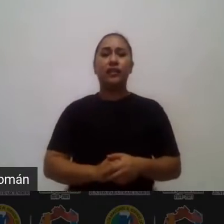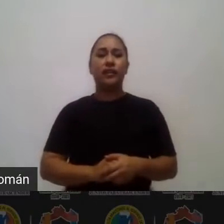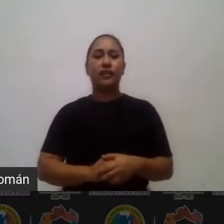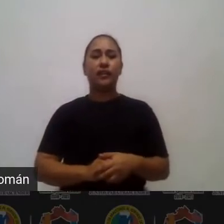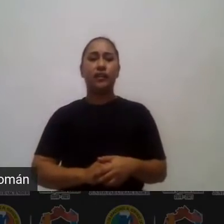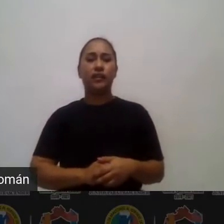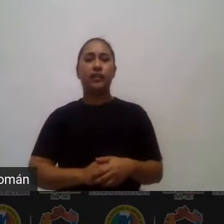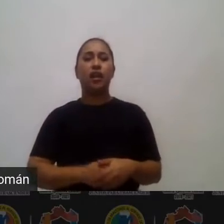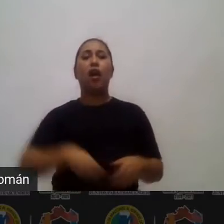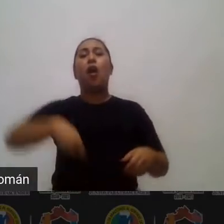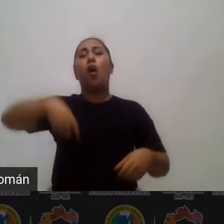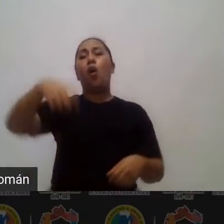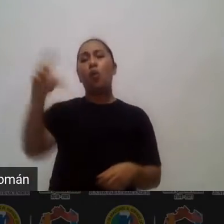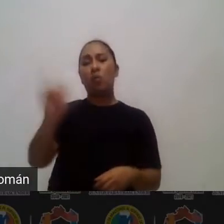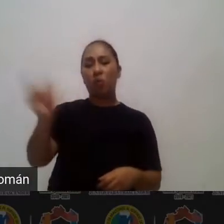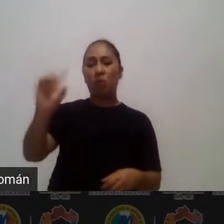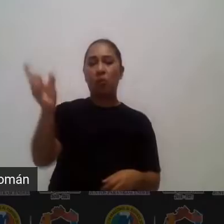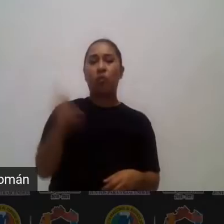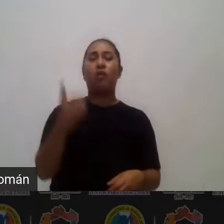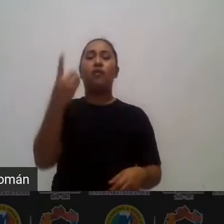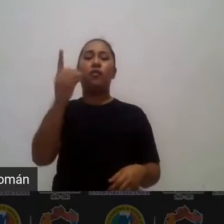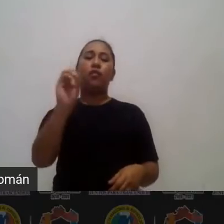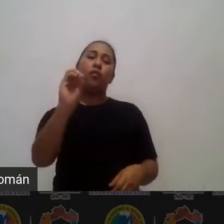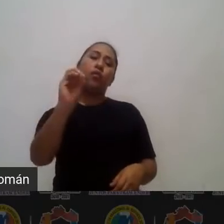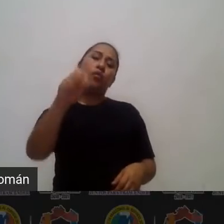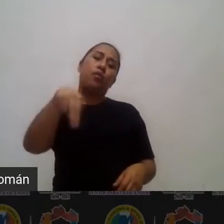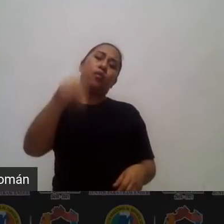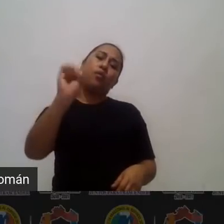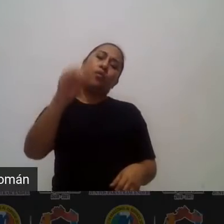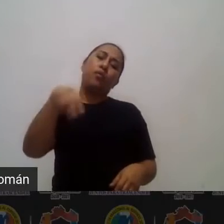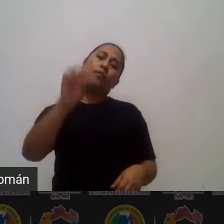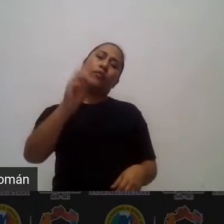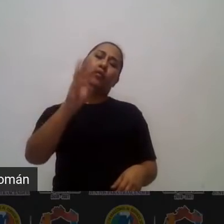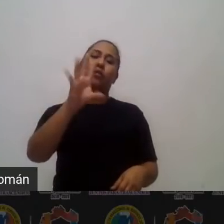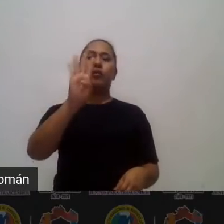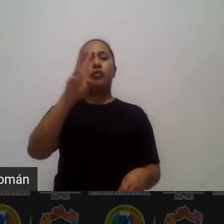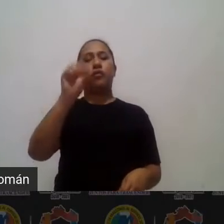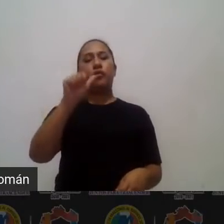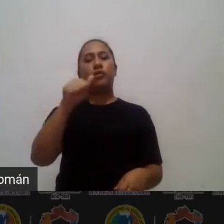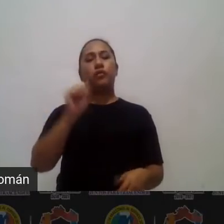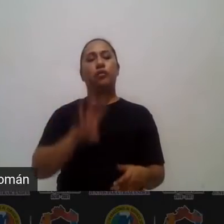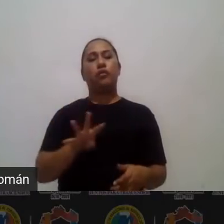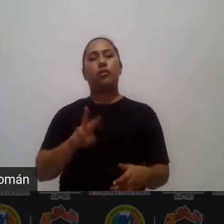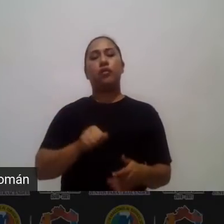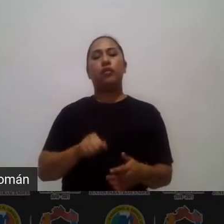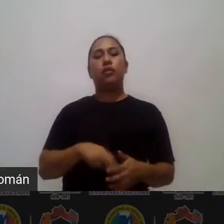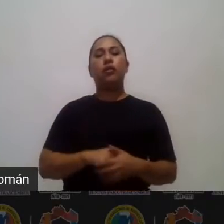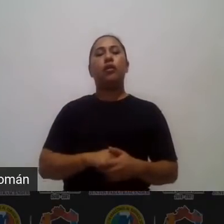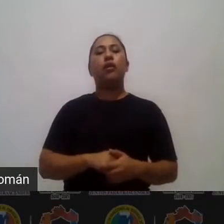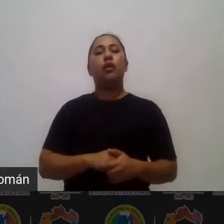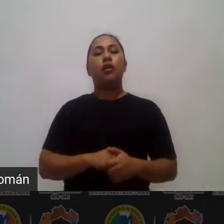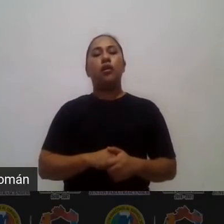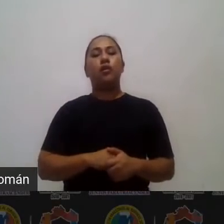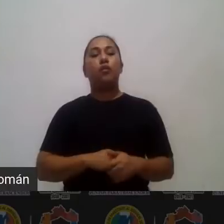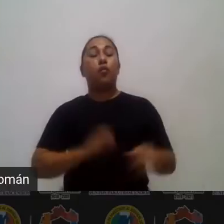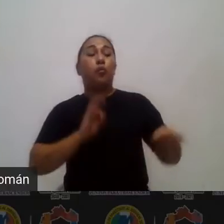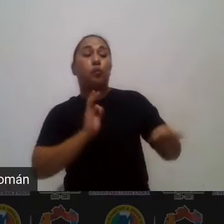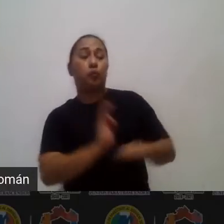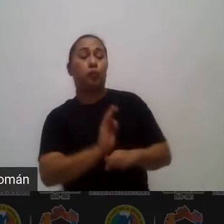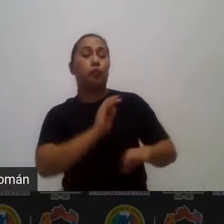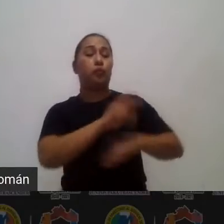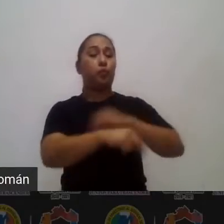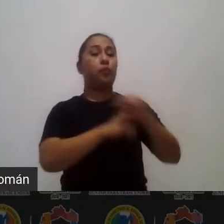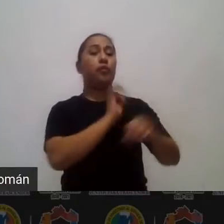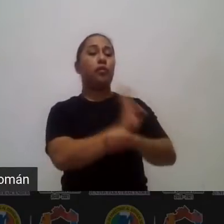incluye en el estudio basado en fenómenos a pero un fenómeno que le interese a él un fenómeno que le